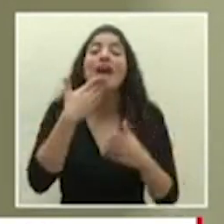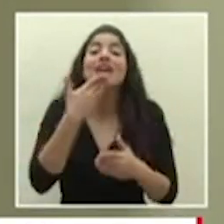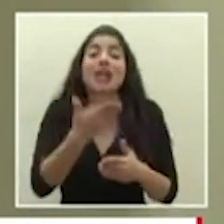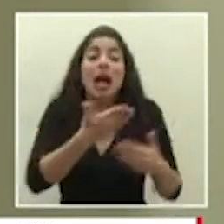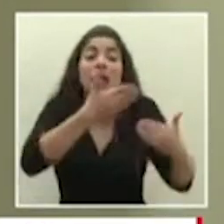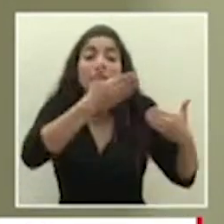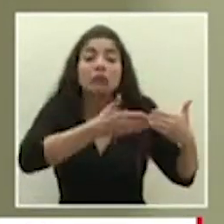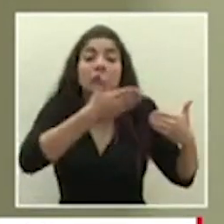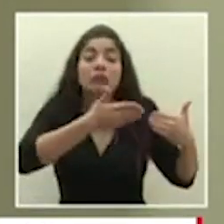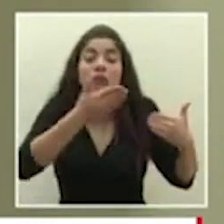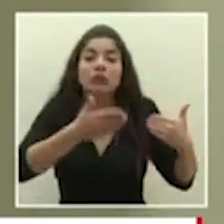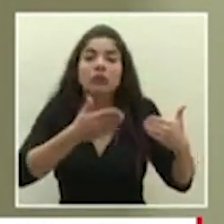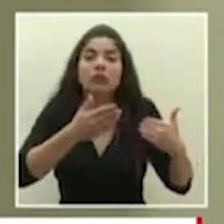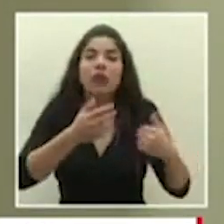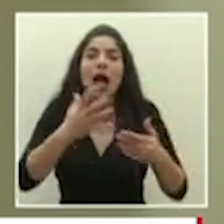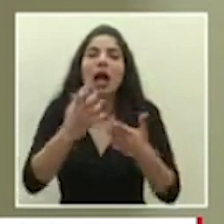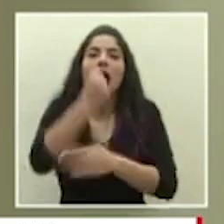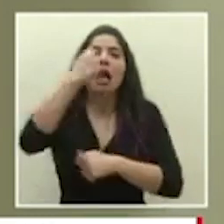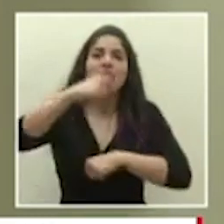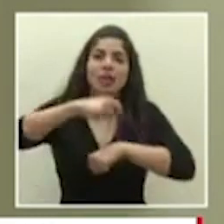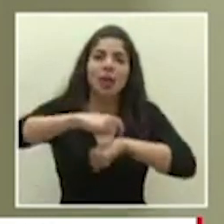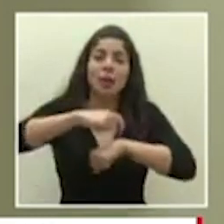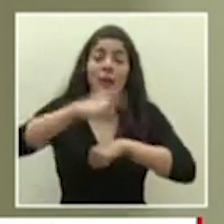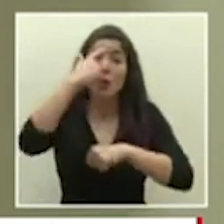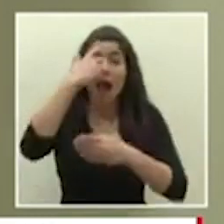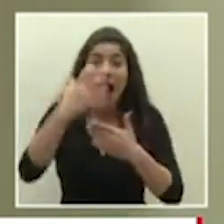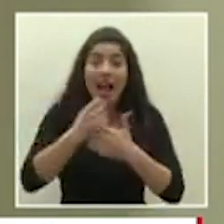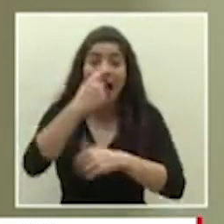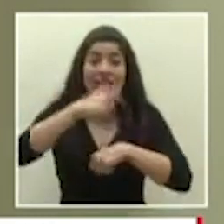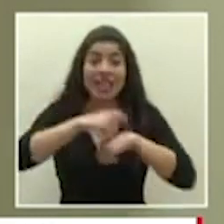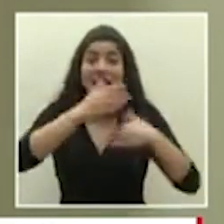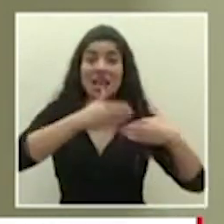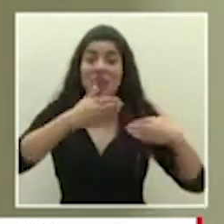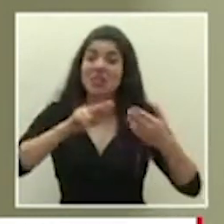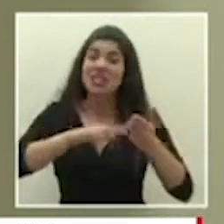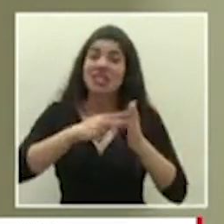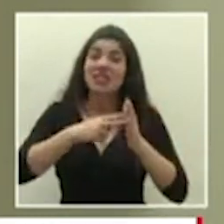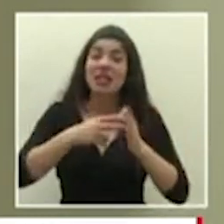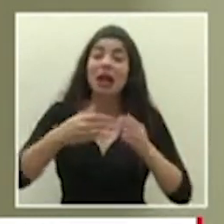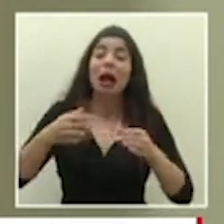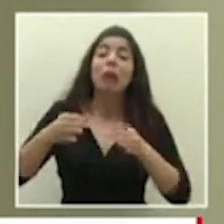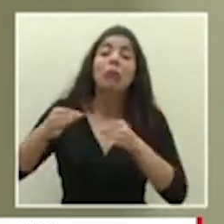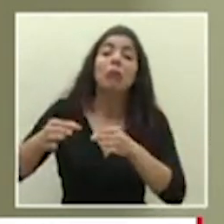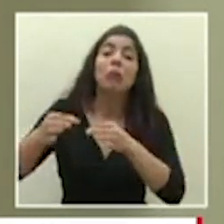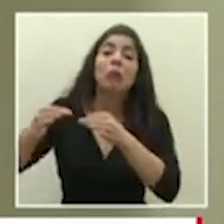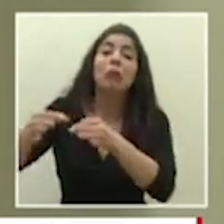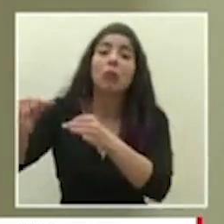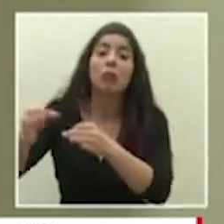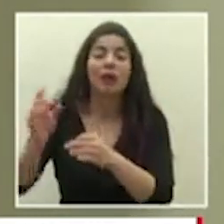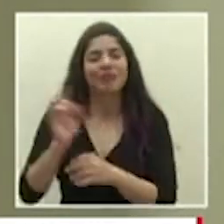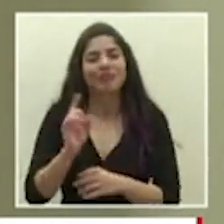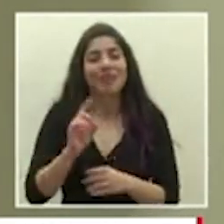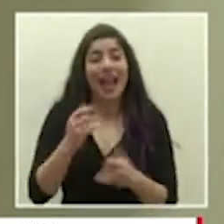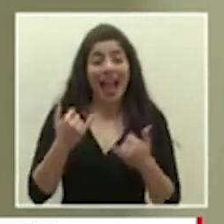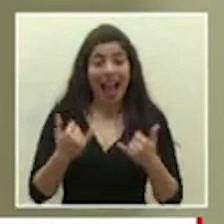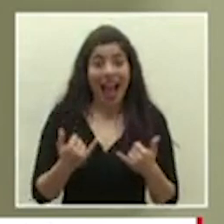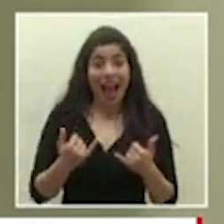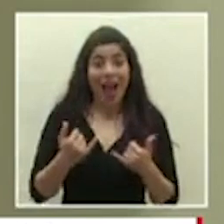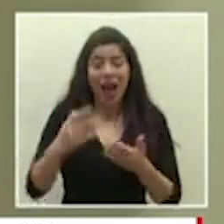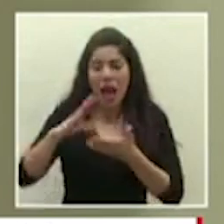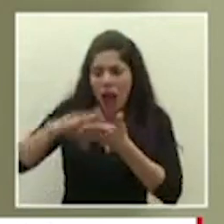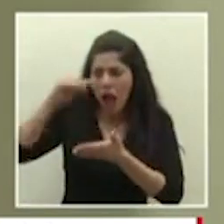ganarnos todo este tiempo porque todo ese tiempo no fue simplemente patear la bola hoy lo que sabemos